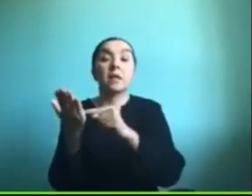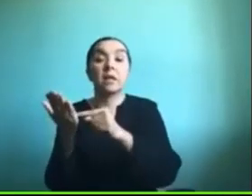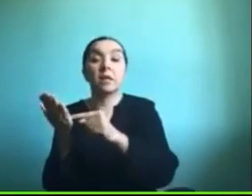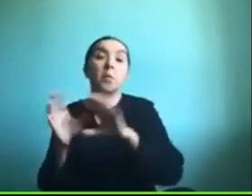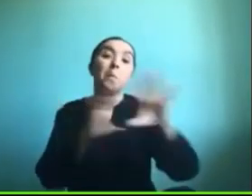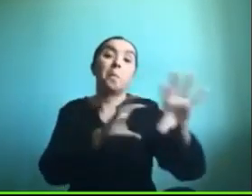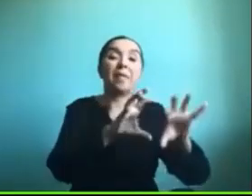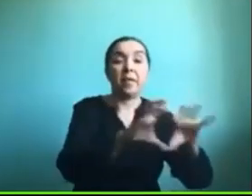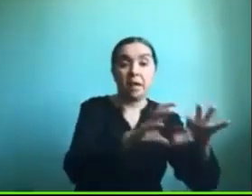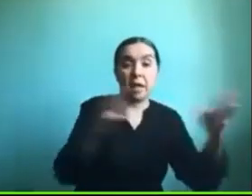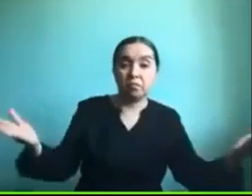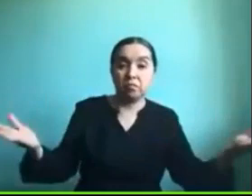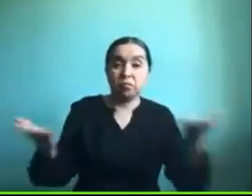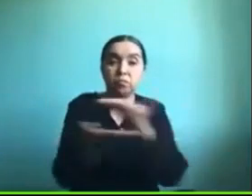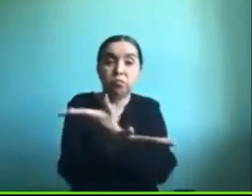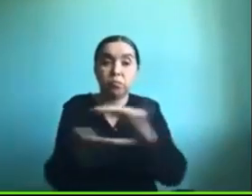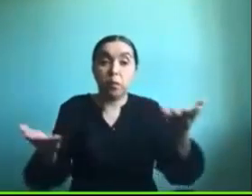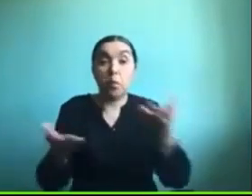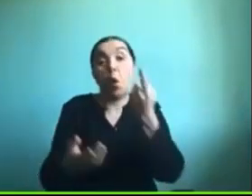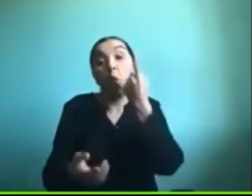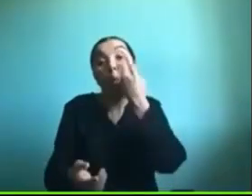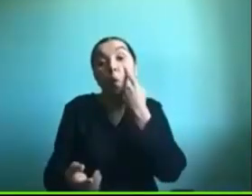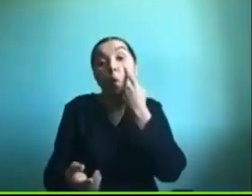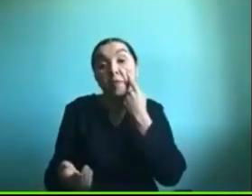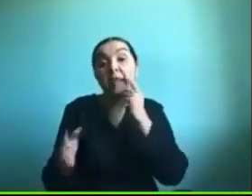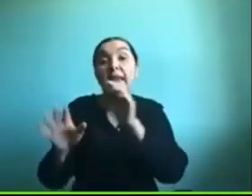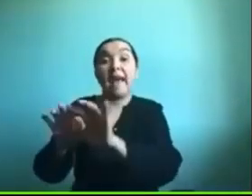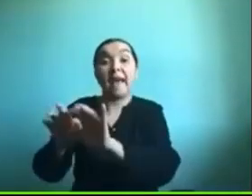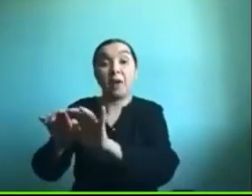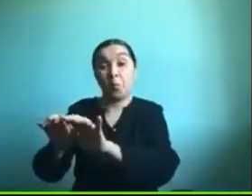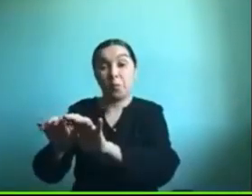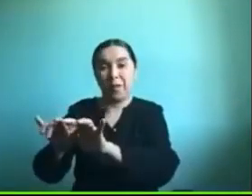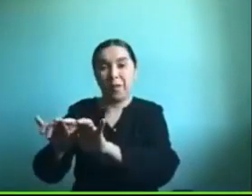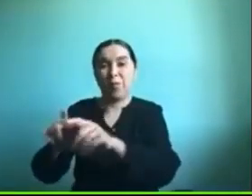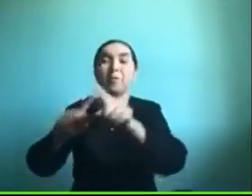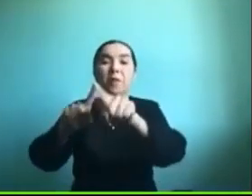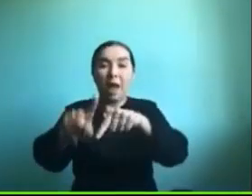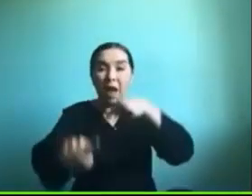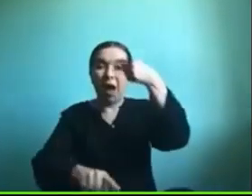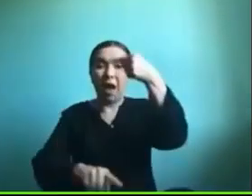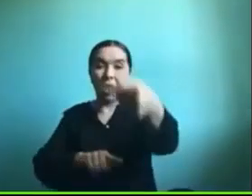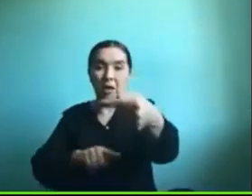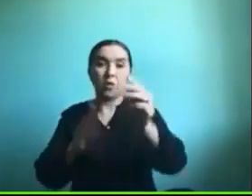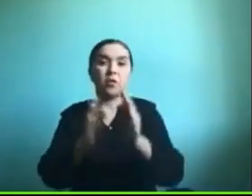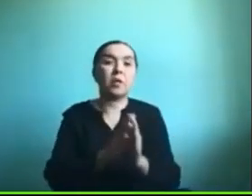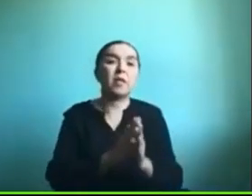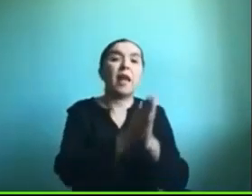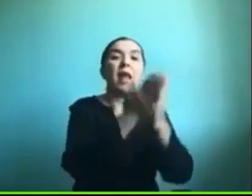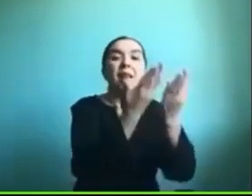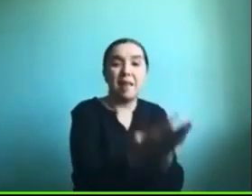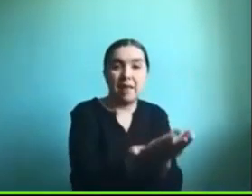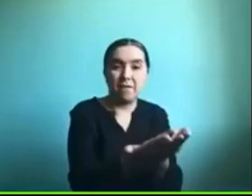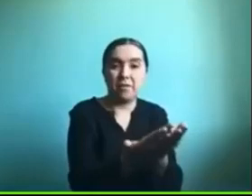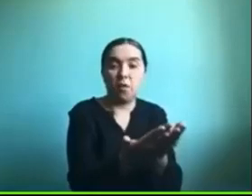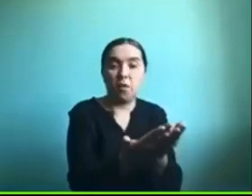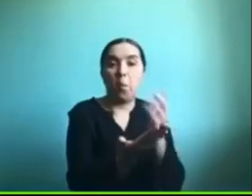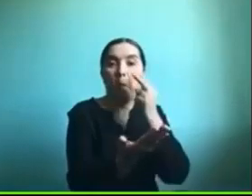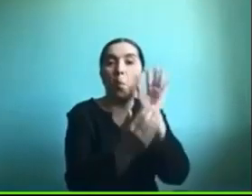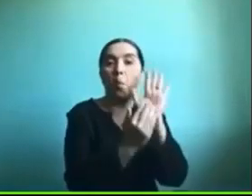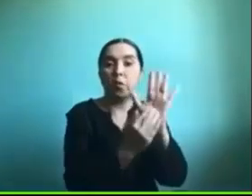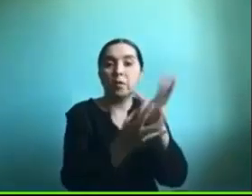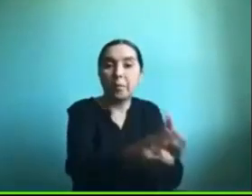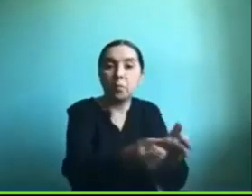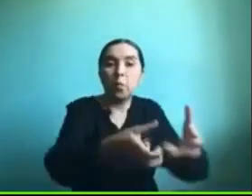entonces tal vez un día se puede leer un libro interactivo pero al día siguiente también es importante mostrarle libros que él pueda tocar